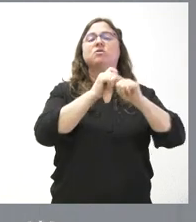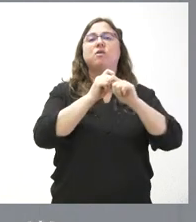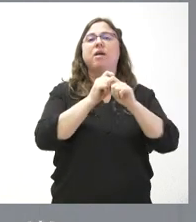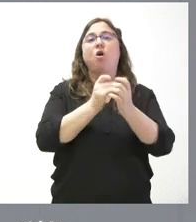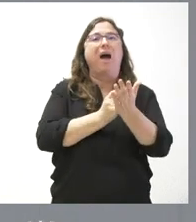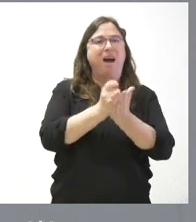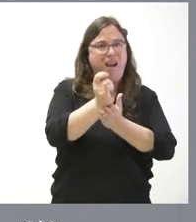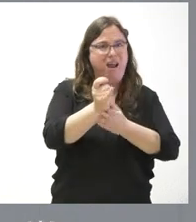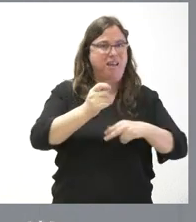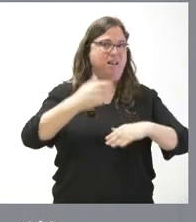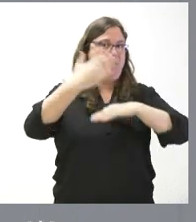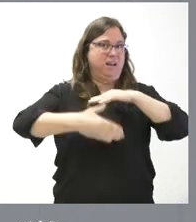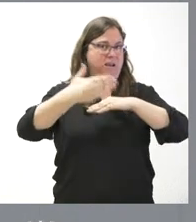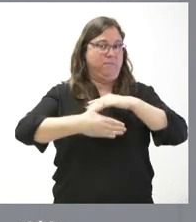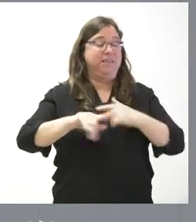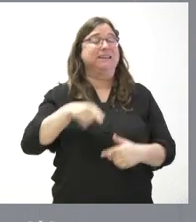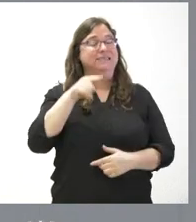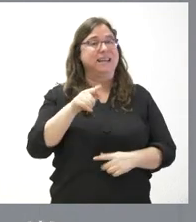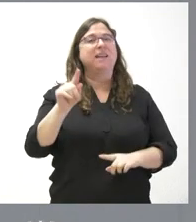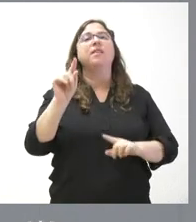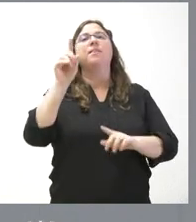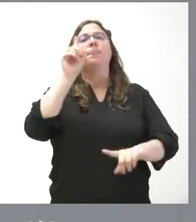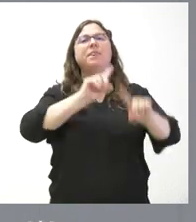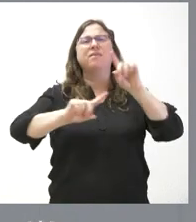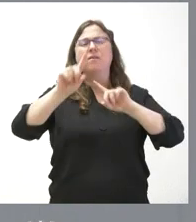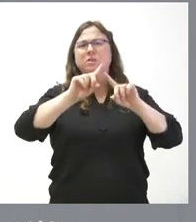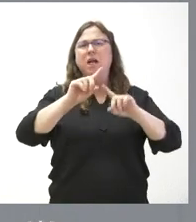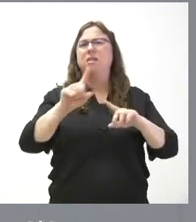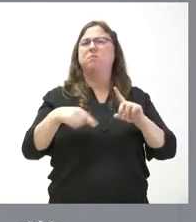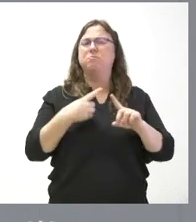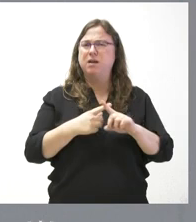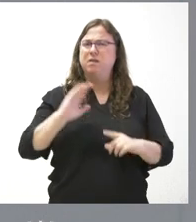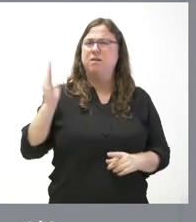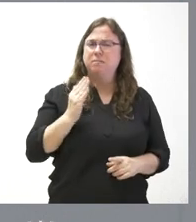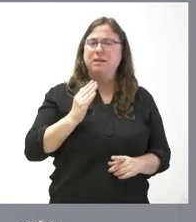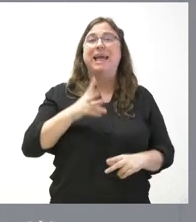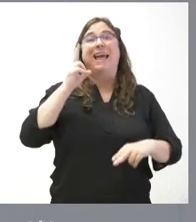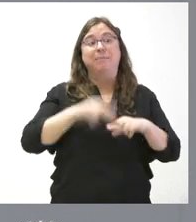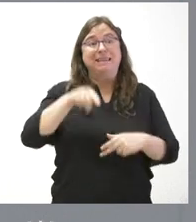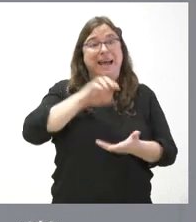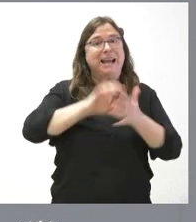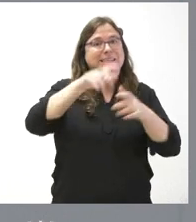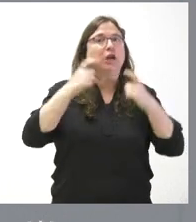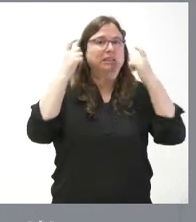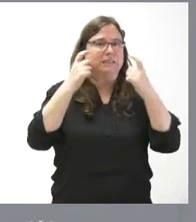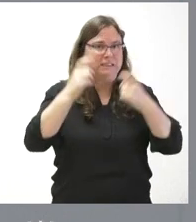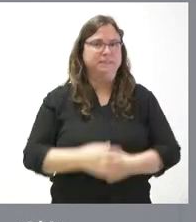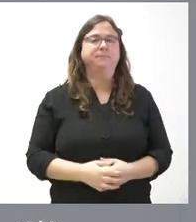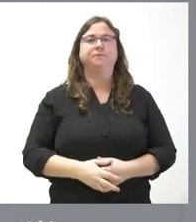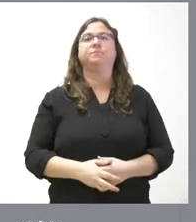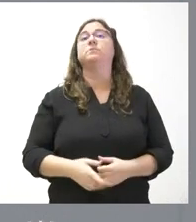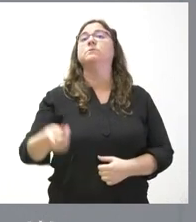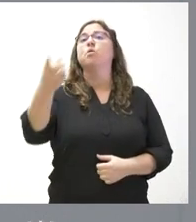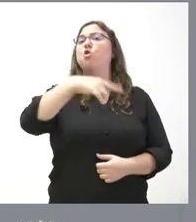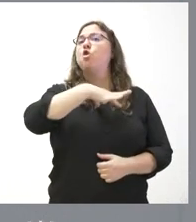dificultades y ese perjuicio y sería bueno que evitáramos su aplicación en Castilla y León. Y nosotros haremos todo lo